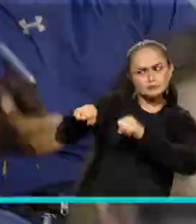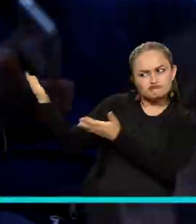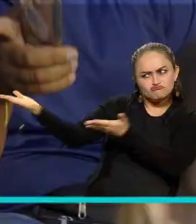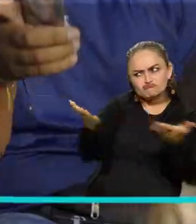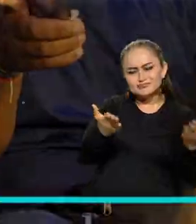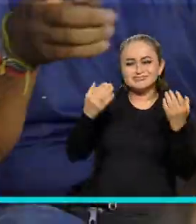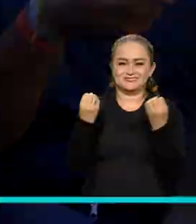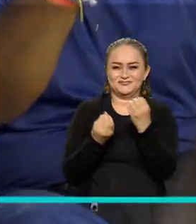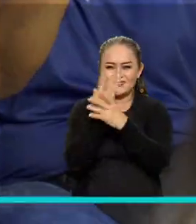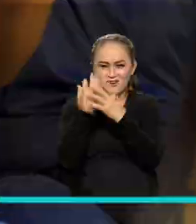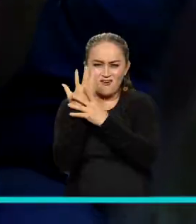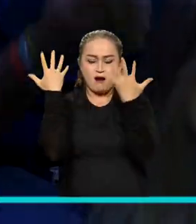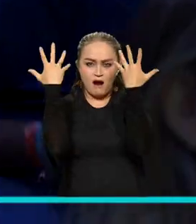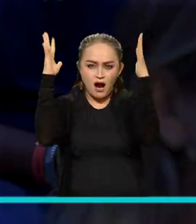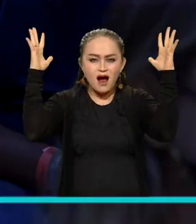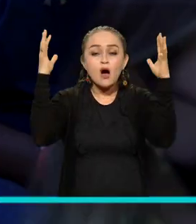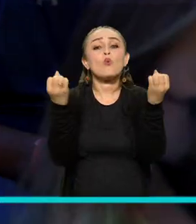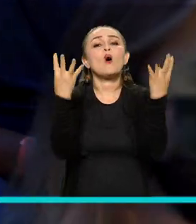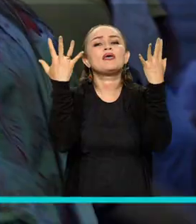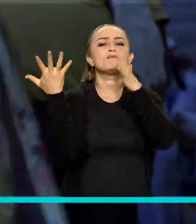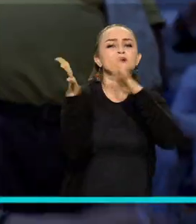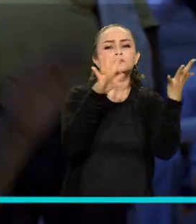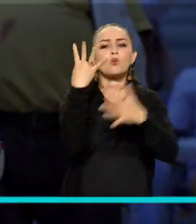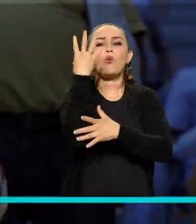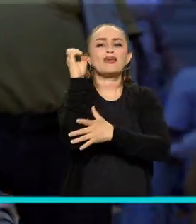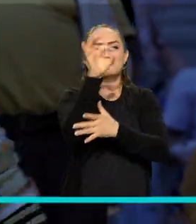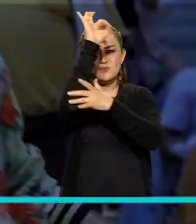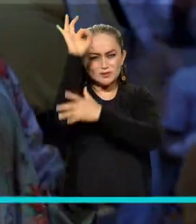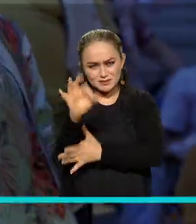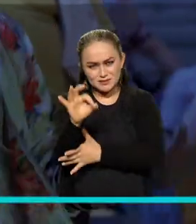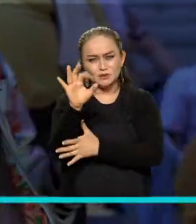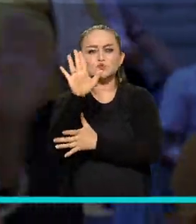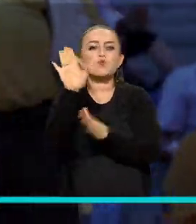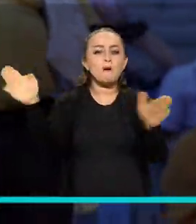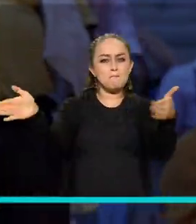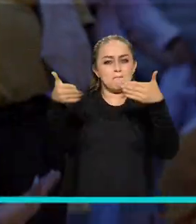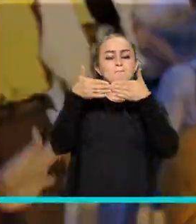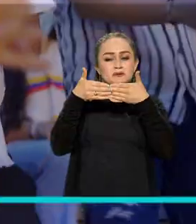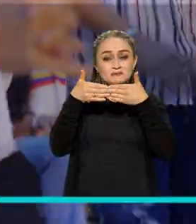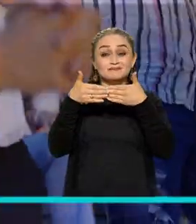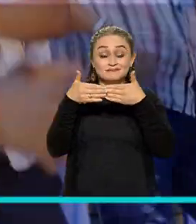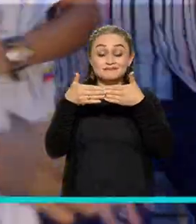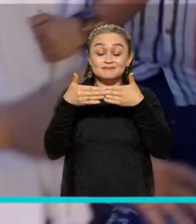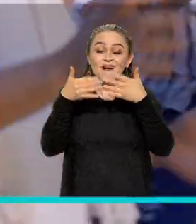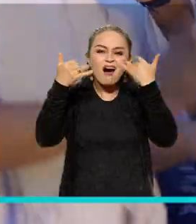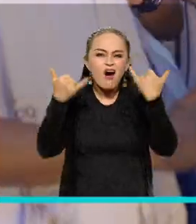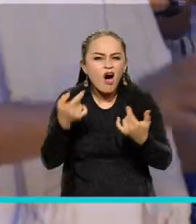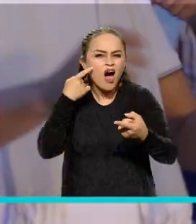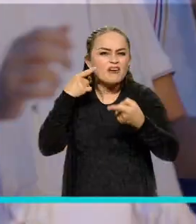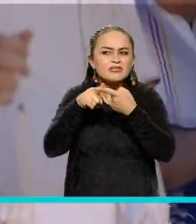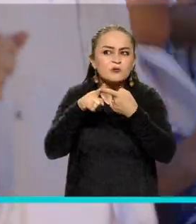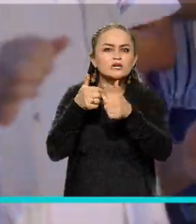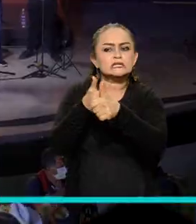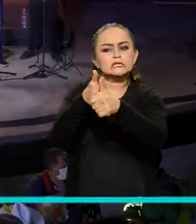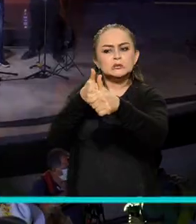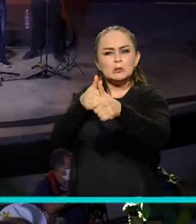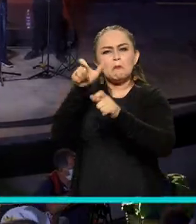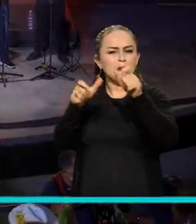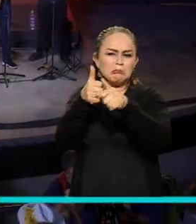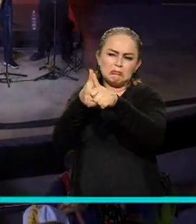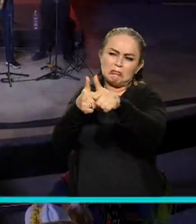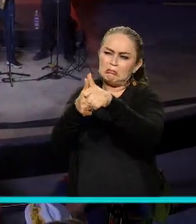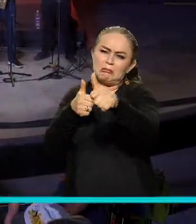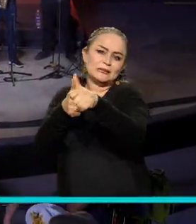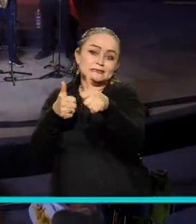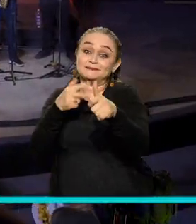máximo, están con un 40% del aforo en espacios cerrados. Ahí se tiene que garantizar, no el distanciamiento tanto de persona a